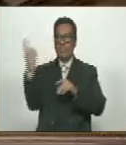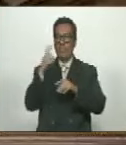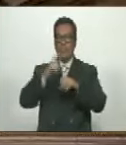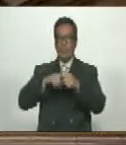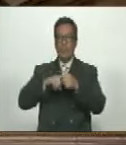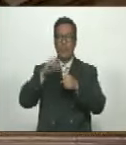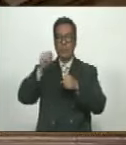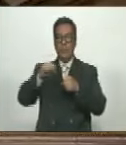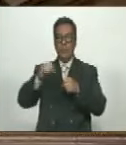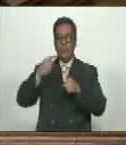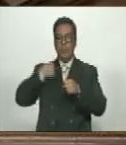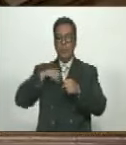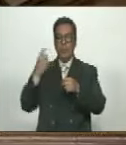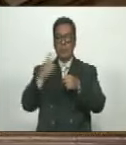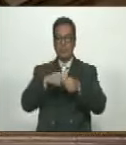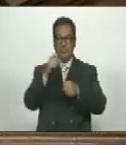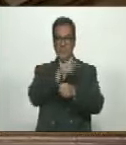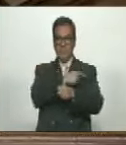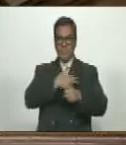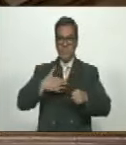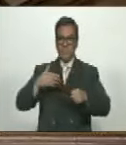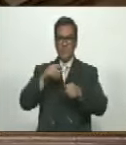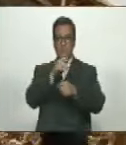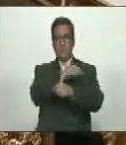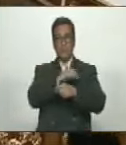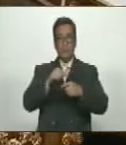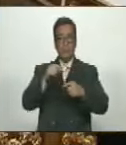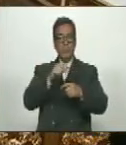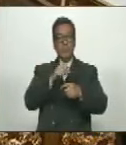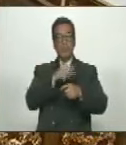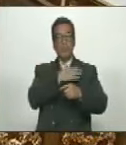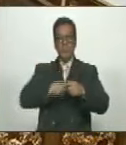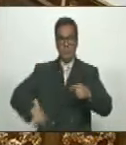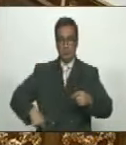Hay quórum, ciudadano presidente. Se abre la sesión.